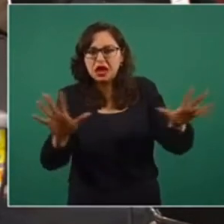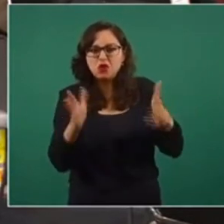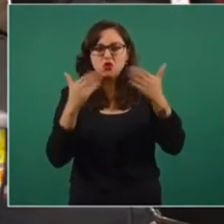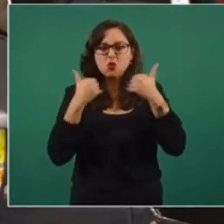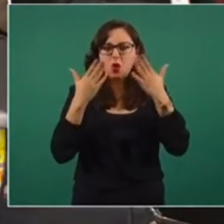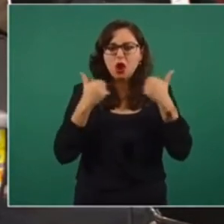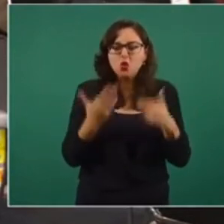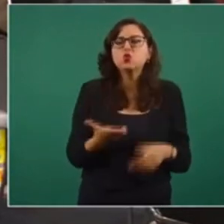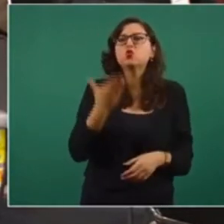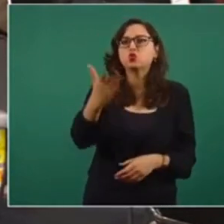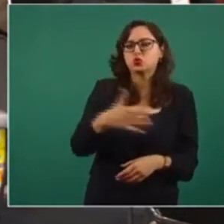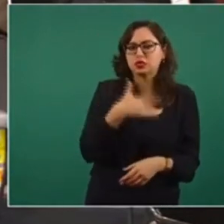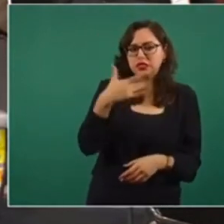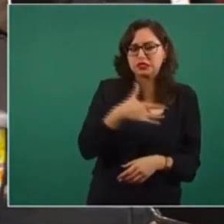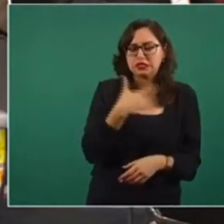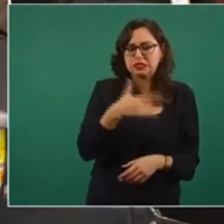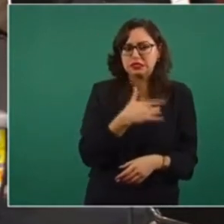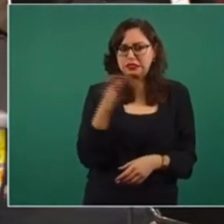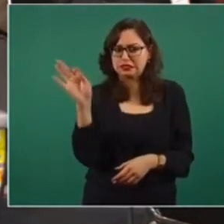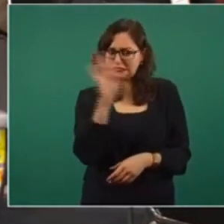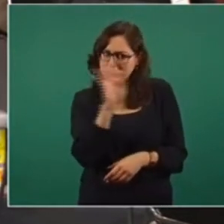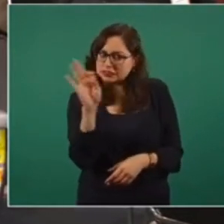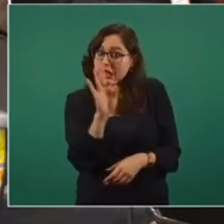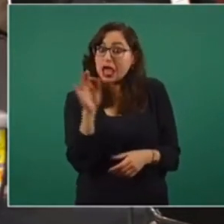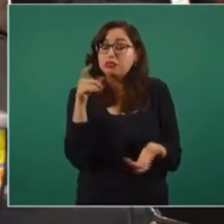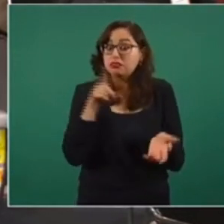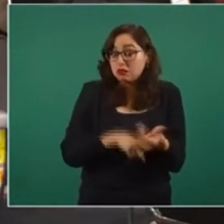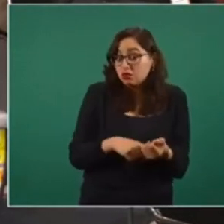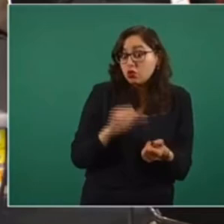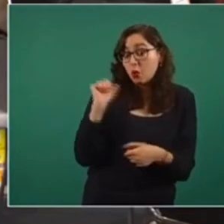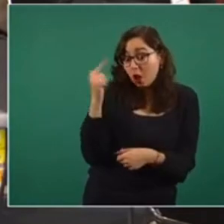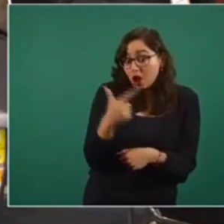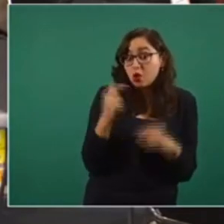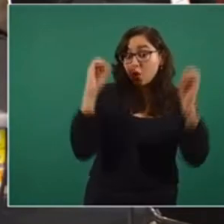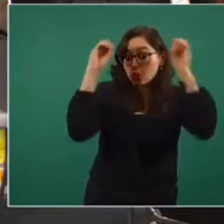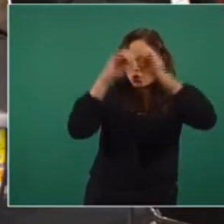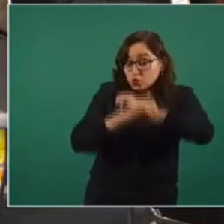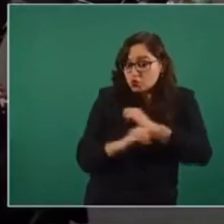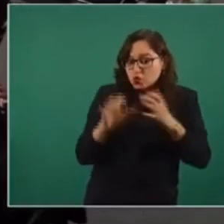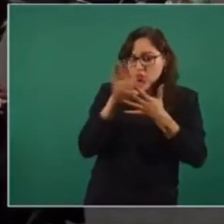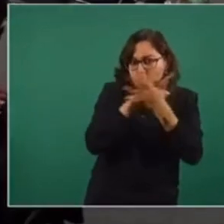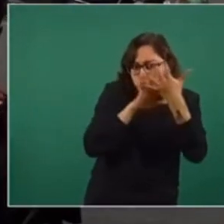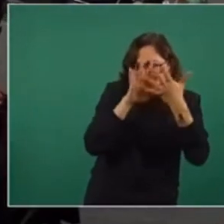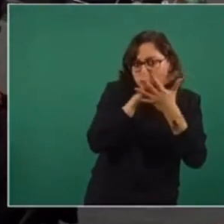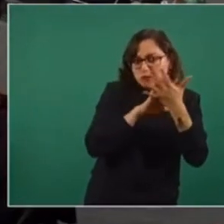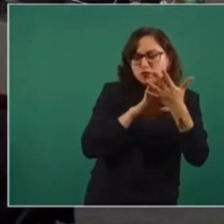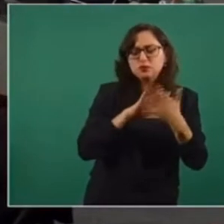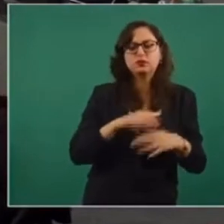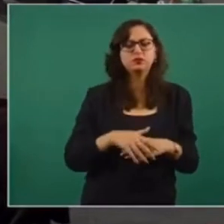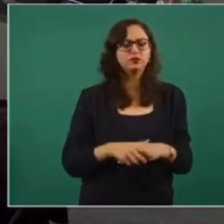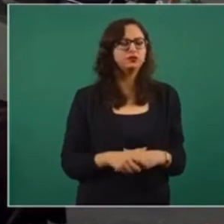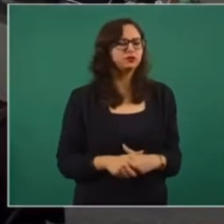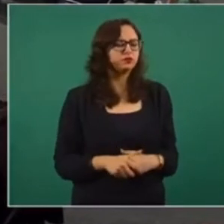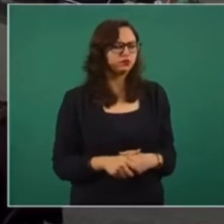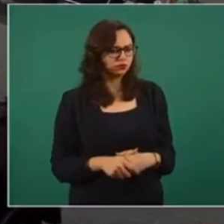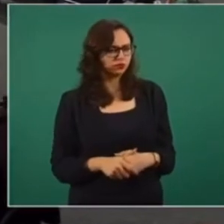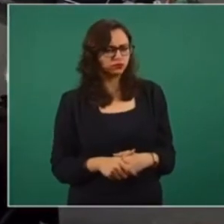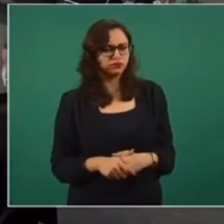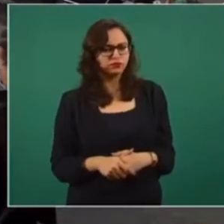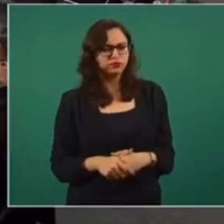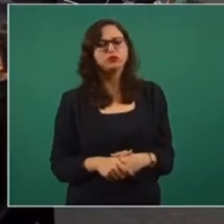tema, si esto no abona a la opacidad y a la discrecionalidad, como menciona el propio informe. Yo creo que, y lo he sostenido